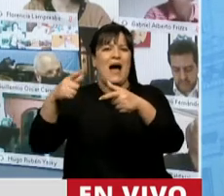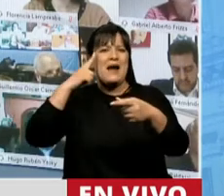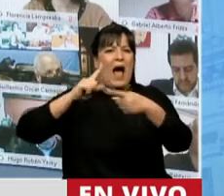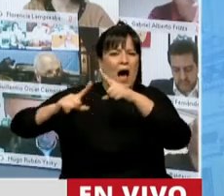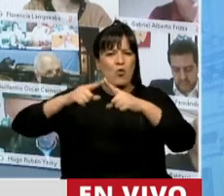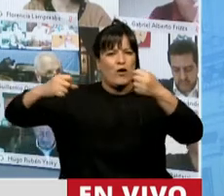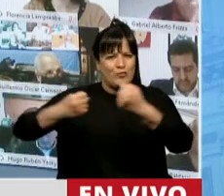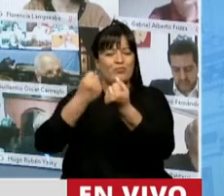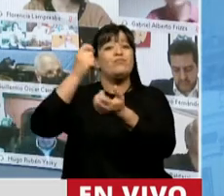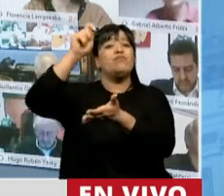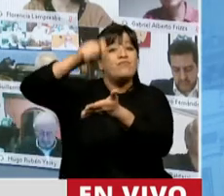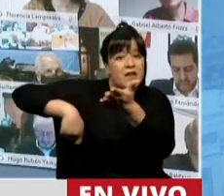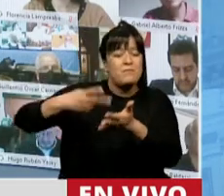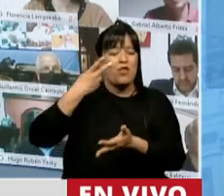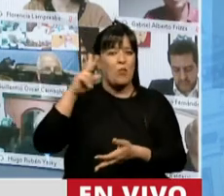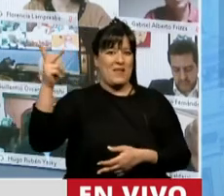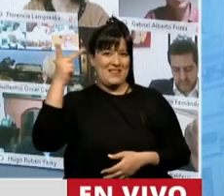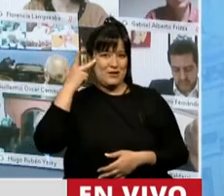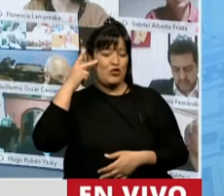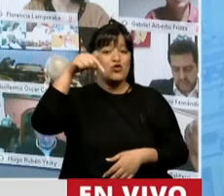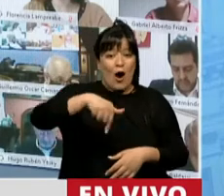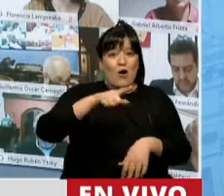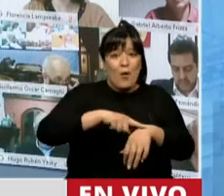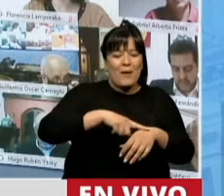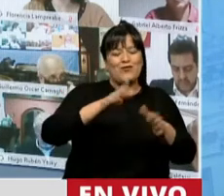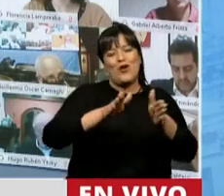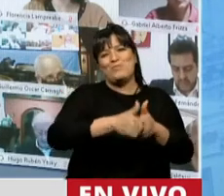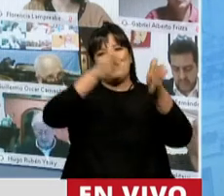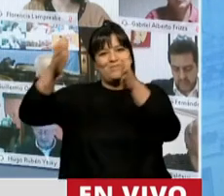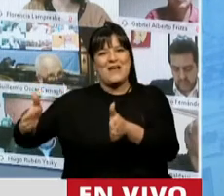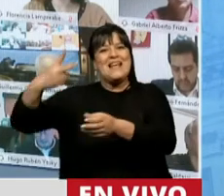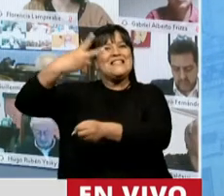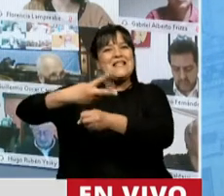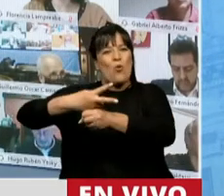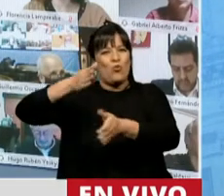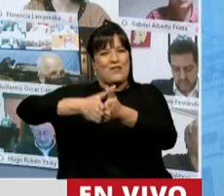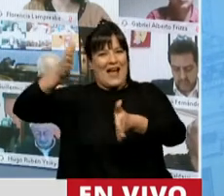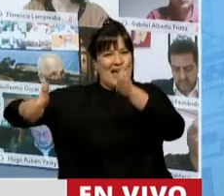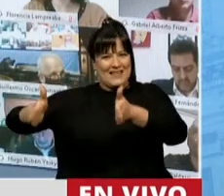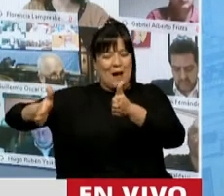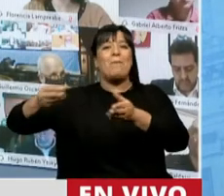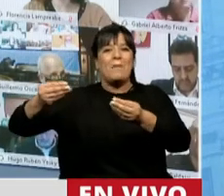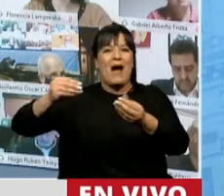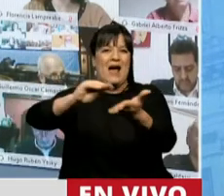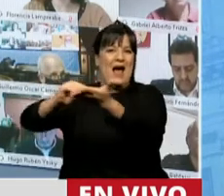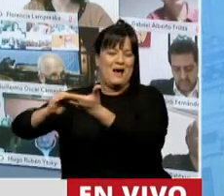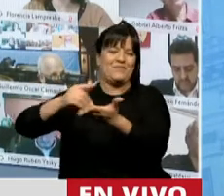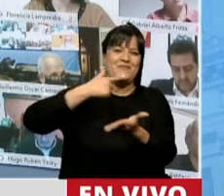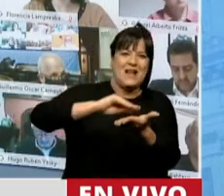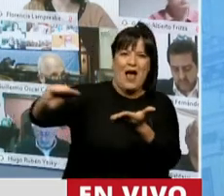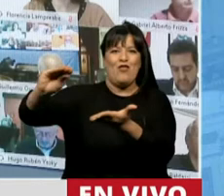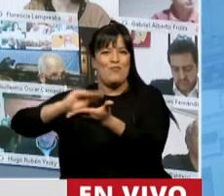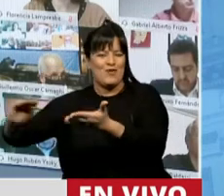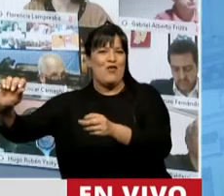es firmarlo en el 2018. Hoy estamos en la segunda etapa, que es la aprobación parlamentaria. Luego quedará la que le toca al Poder